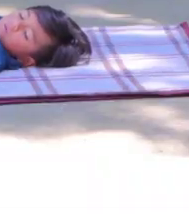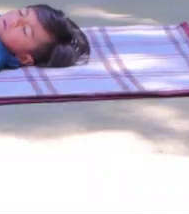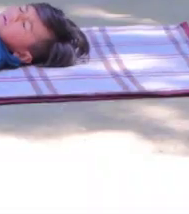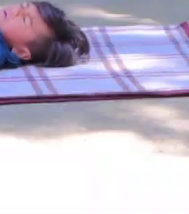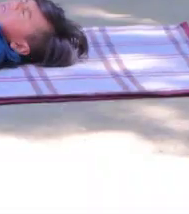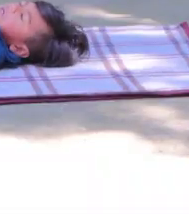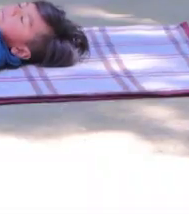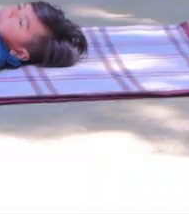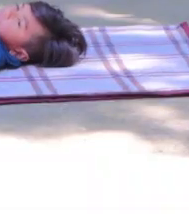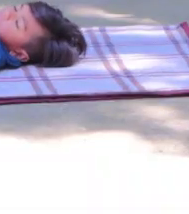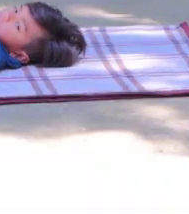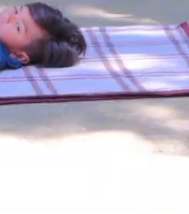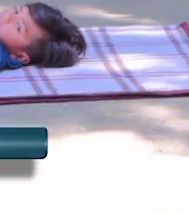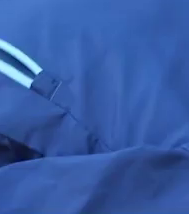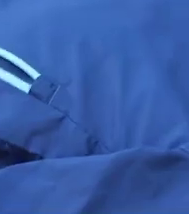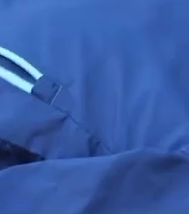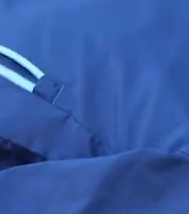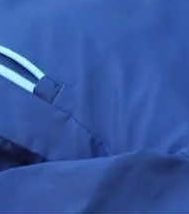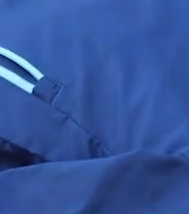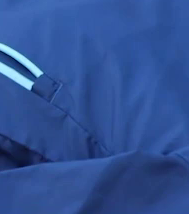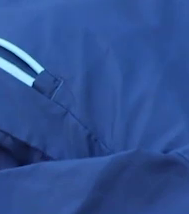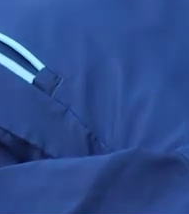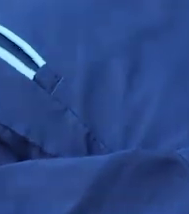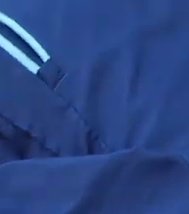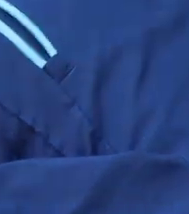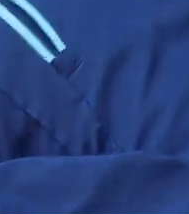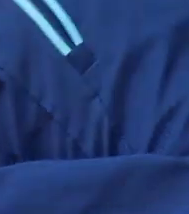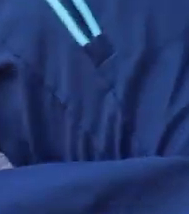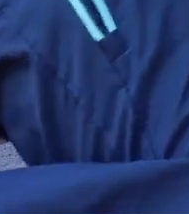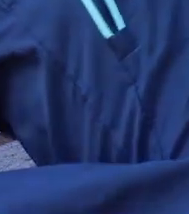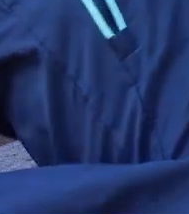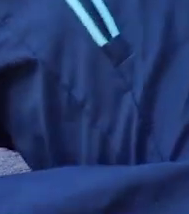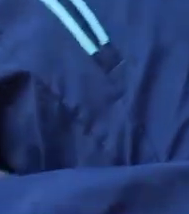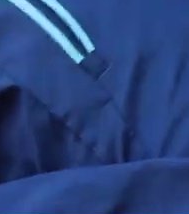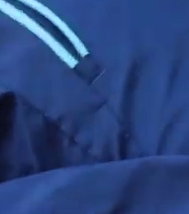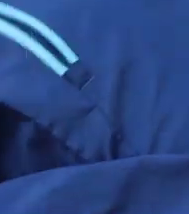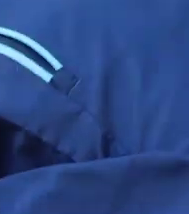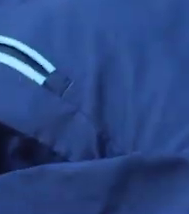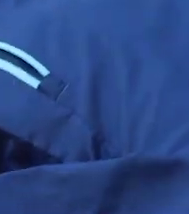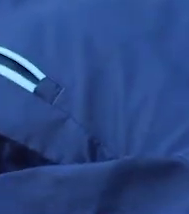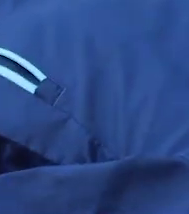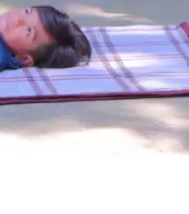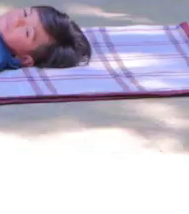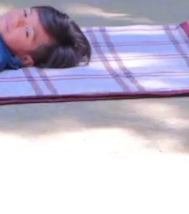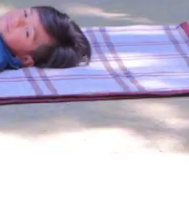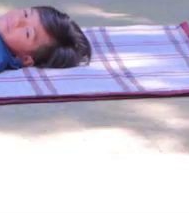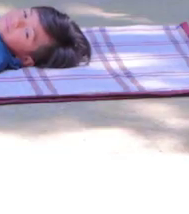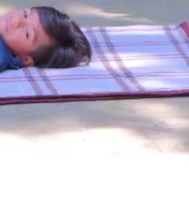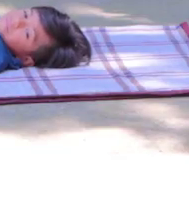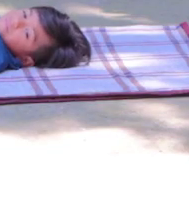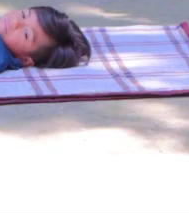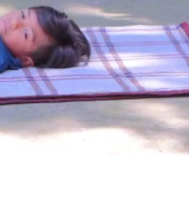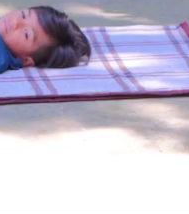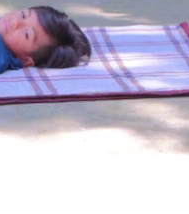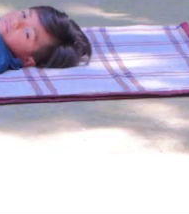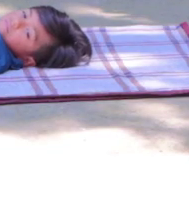Otro más. Bajamos. Subimos. Bajamos. Respirando.